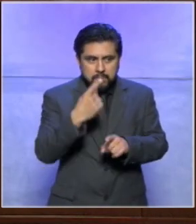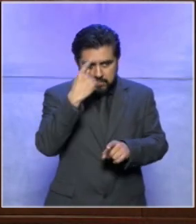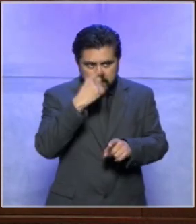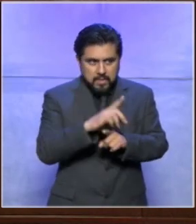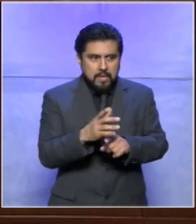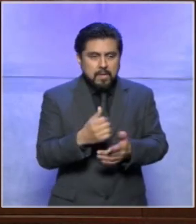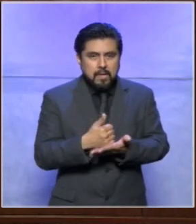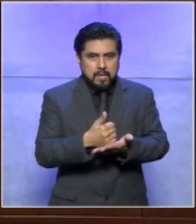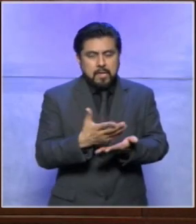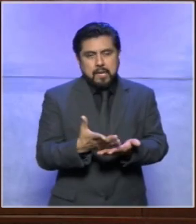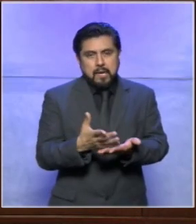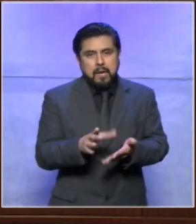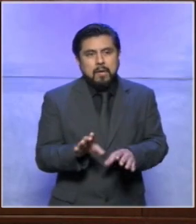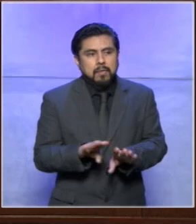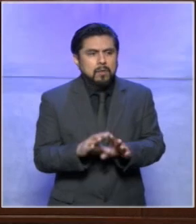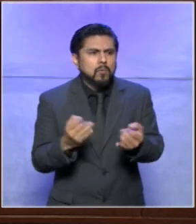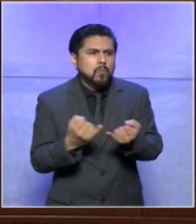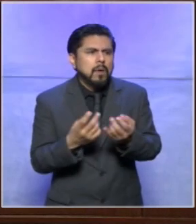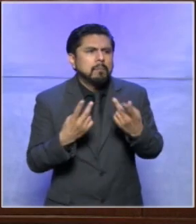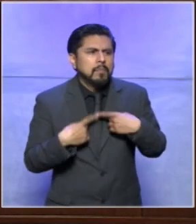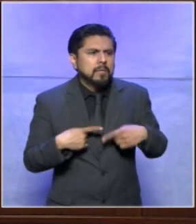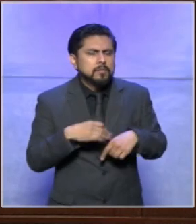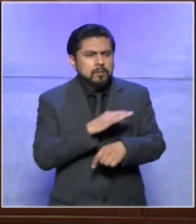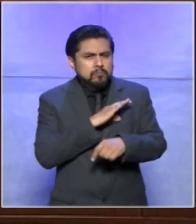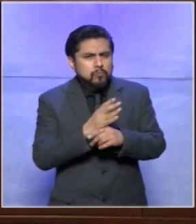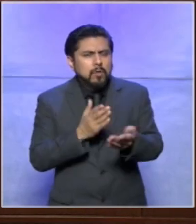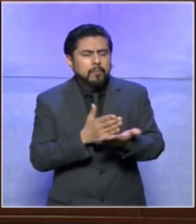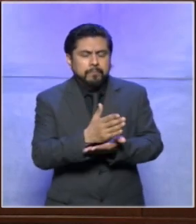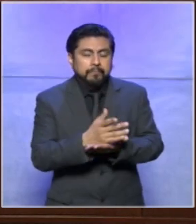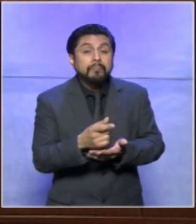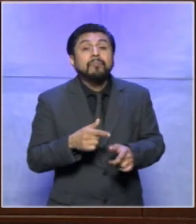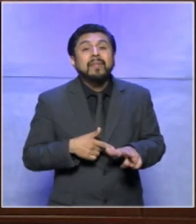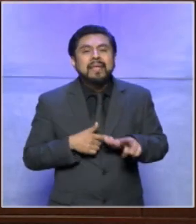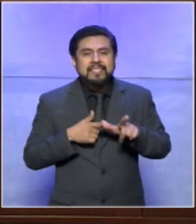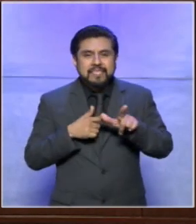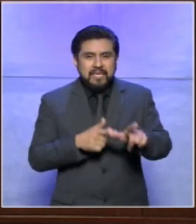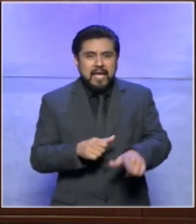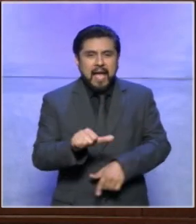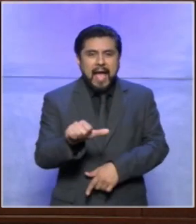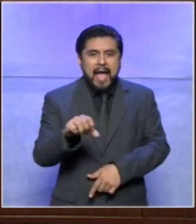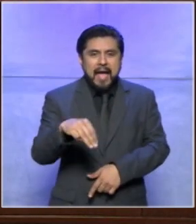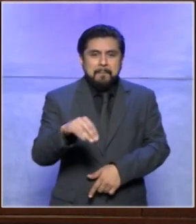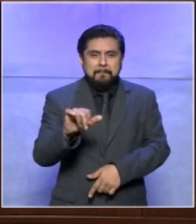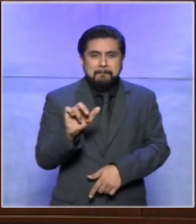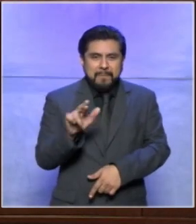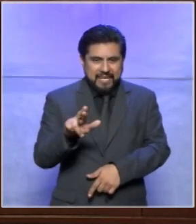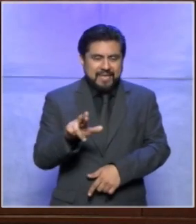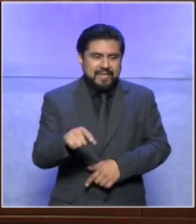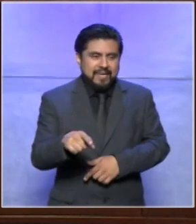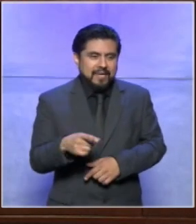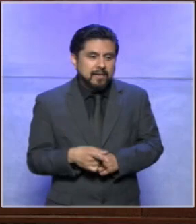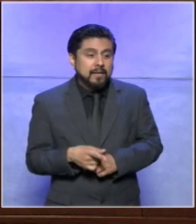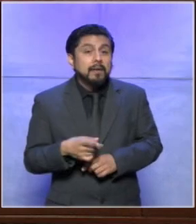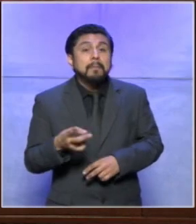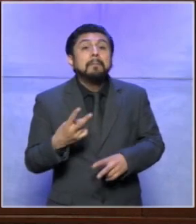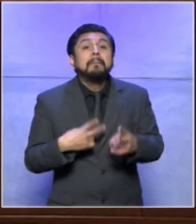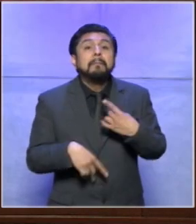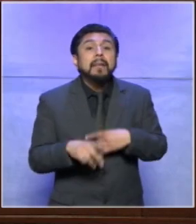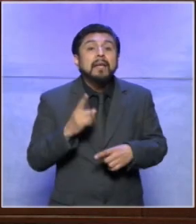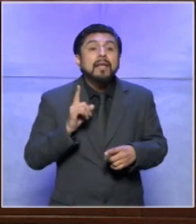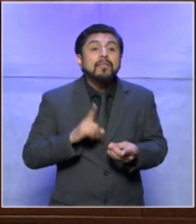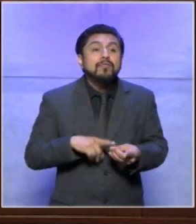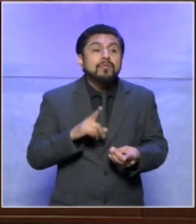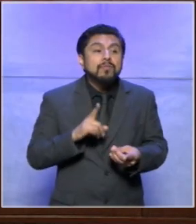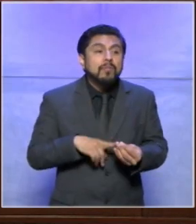claro mayores de 18 años para participar en política continuamos con amir que nos está acompañando desde